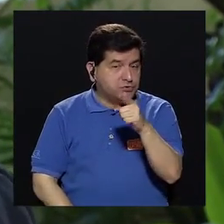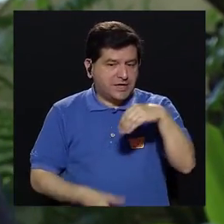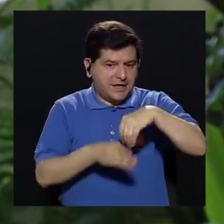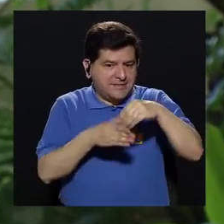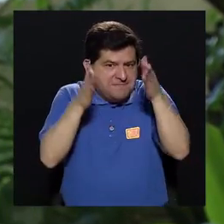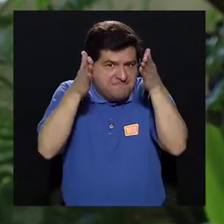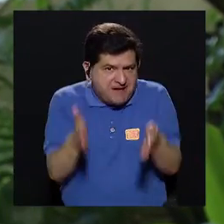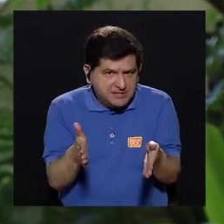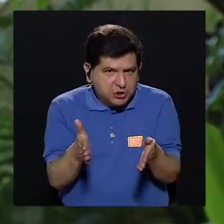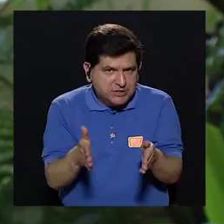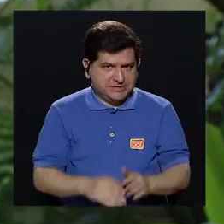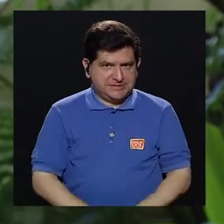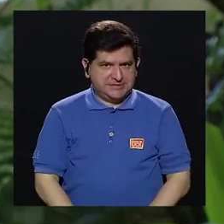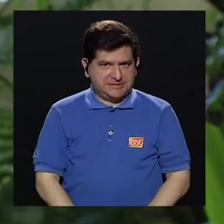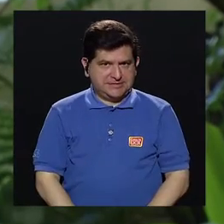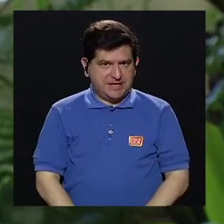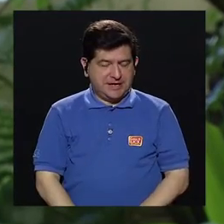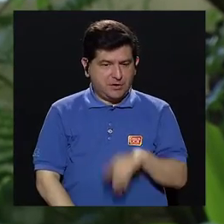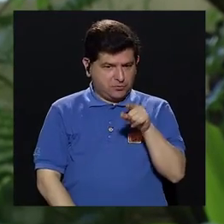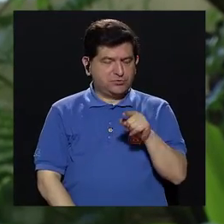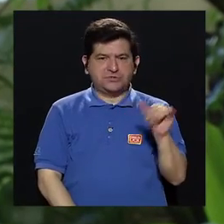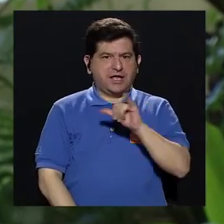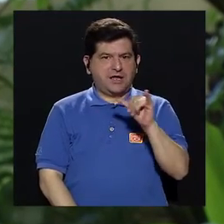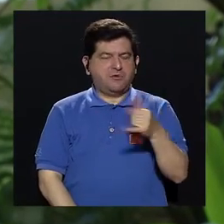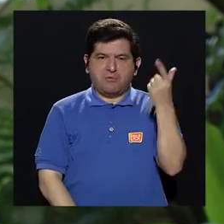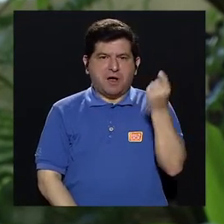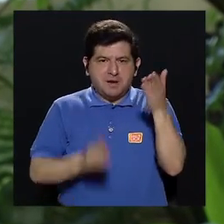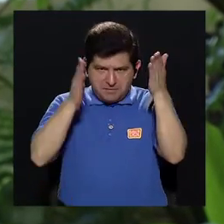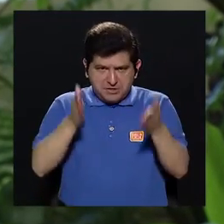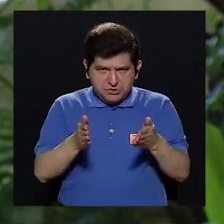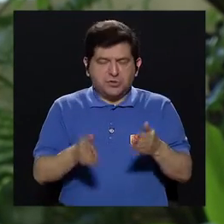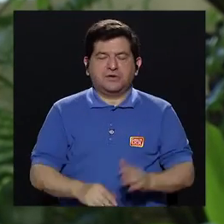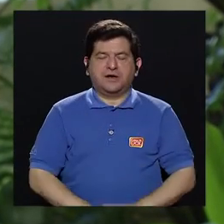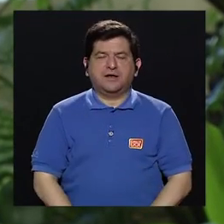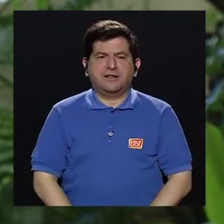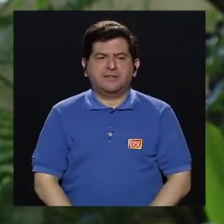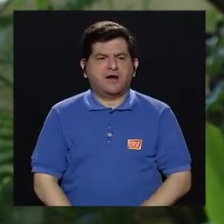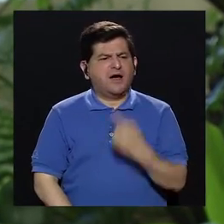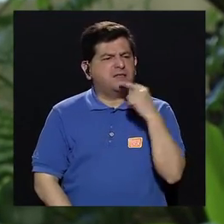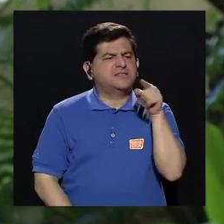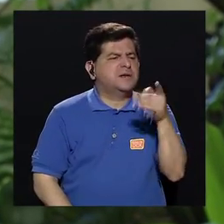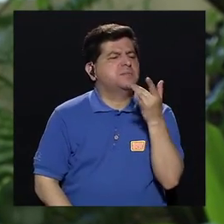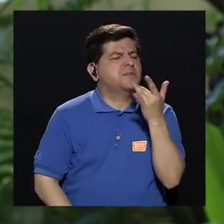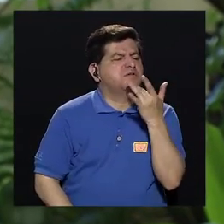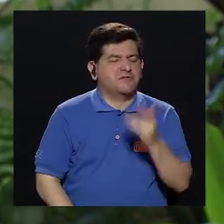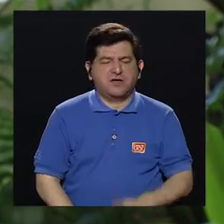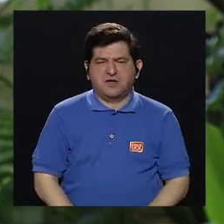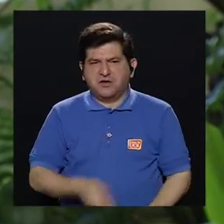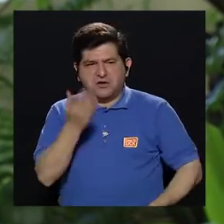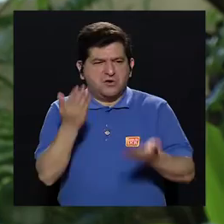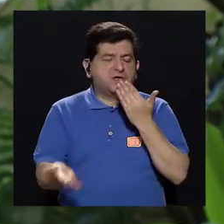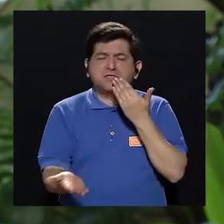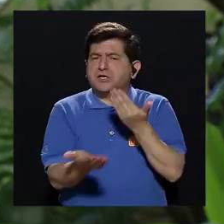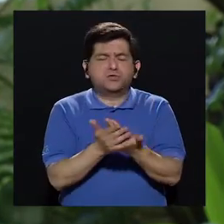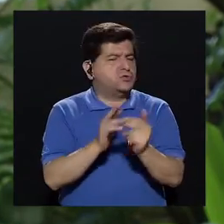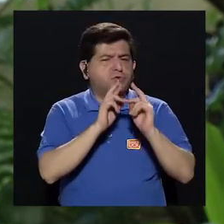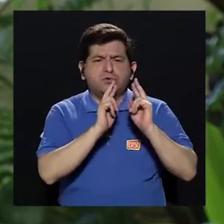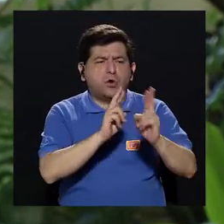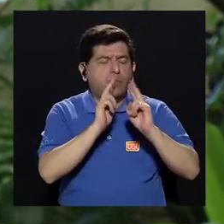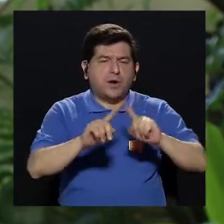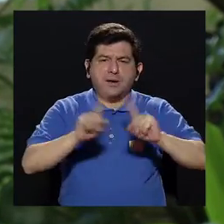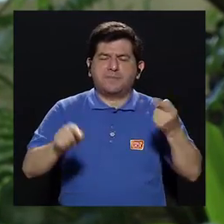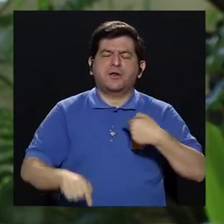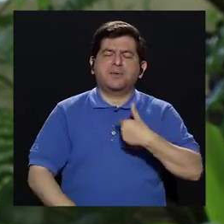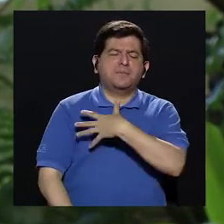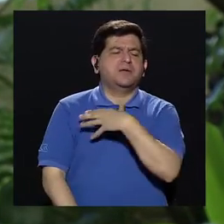inversionista, o sea, usted como pensionado es un inversionista, puede decir, me gusta más esta, de repente no tiene tan buenos vendimientos,